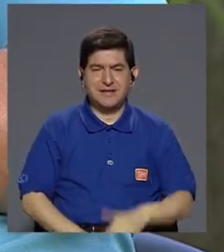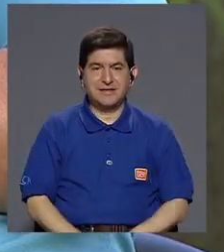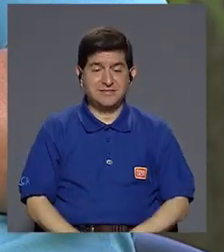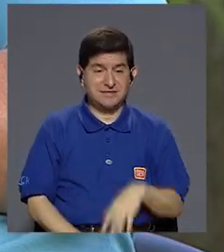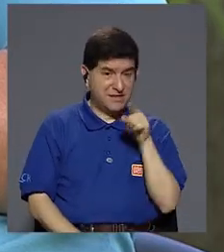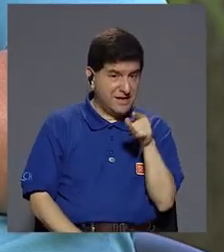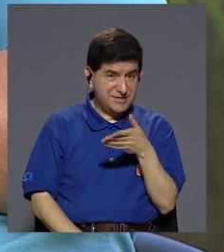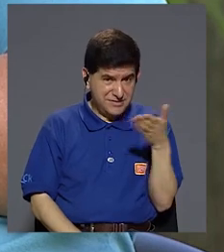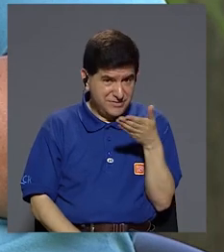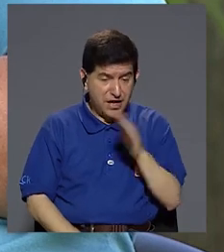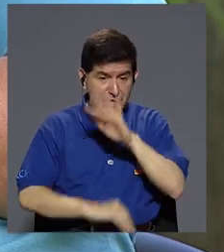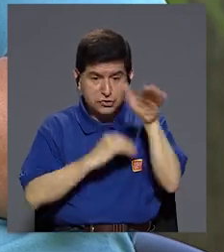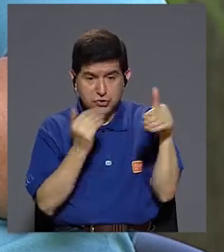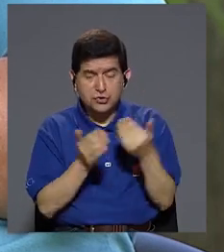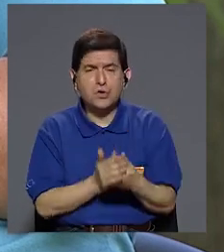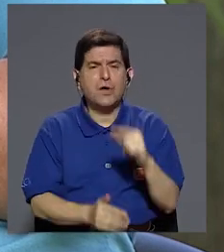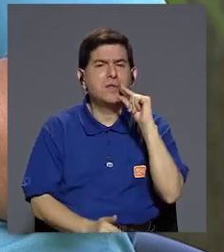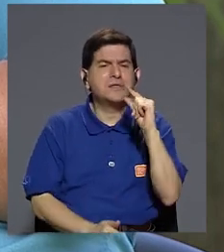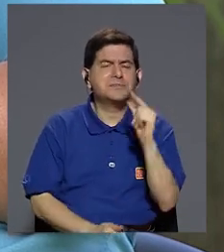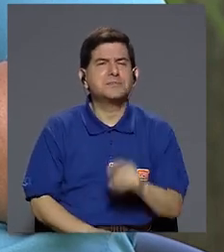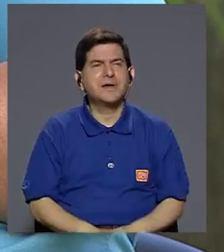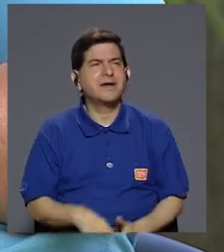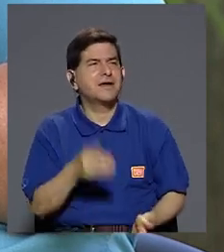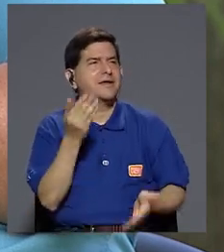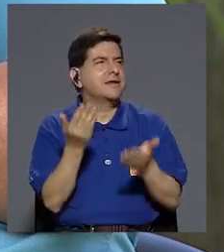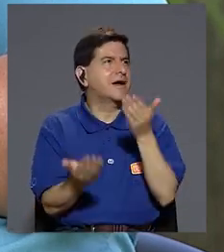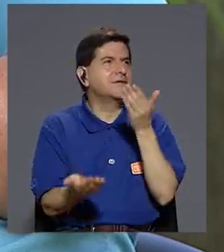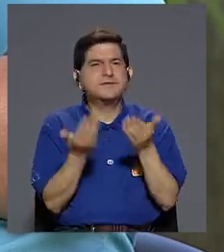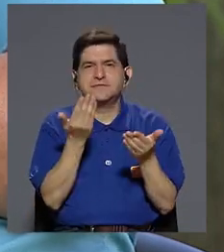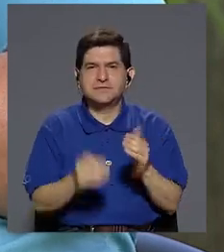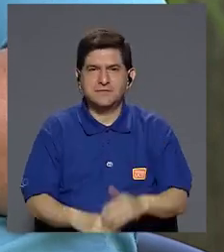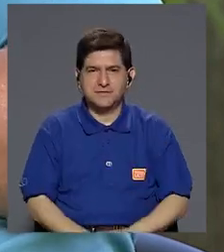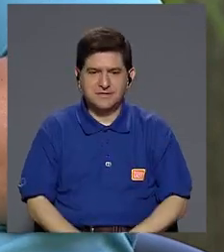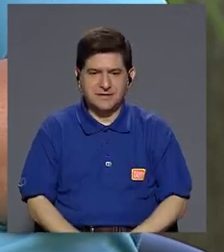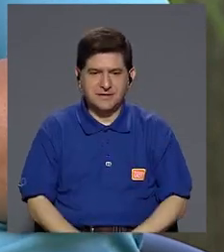es todas estas pequeñas, por decirlo de alguna manera,